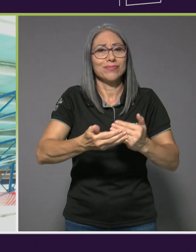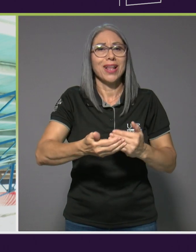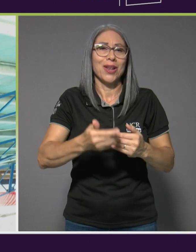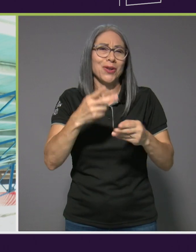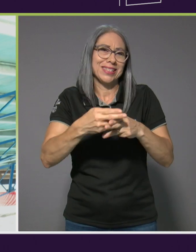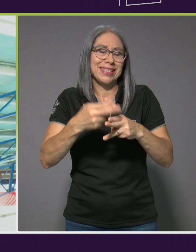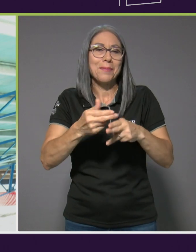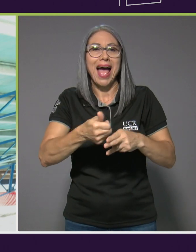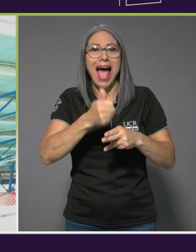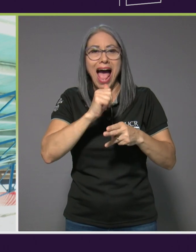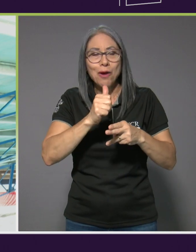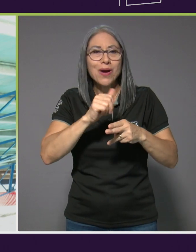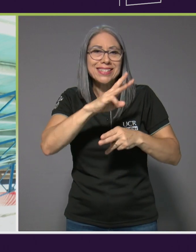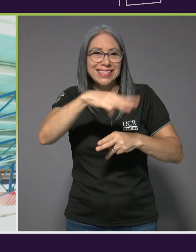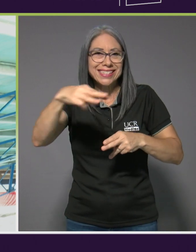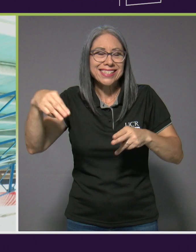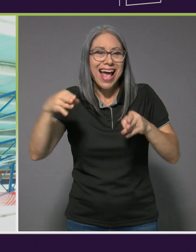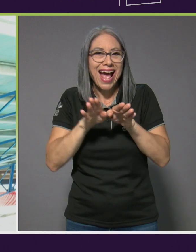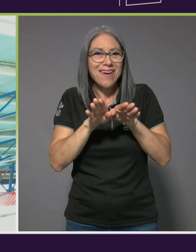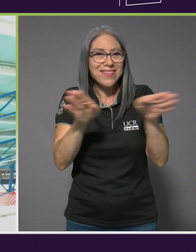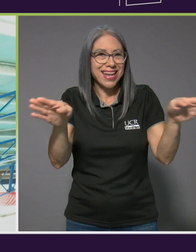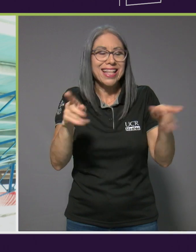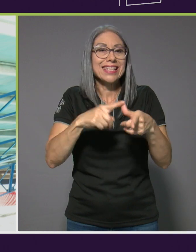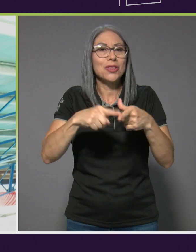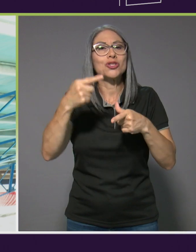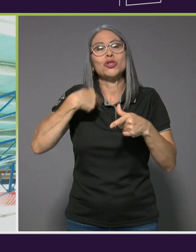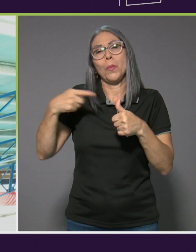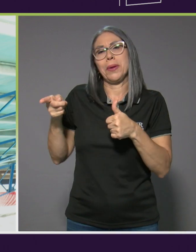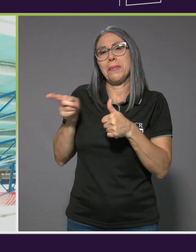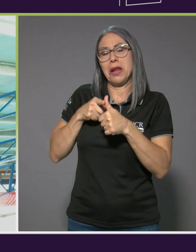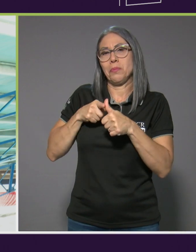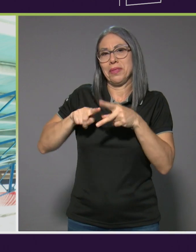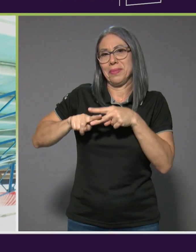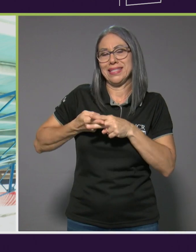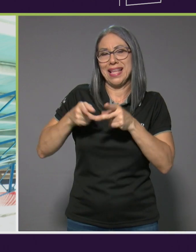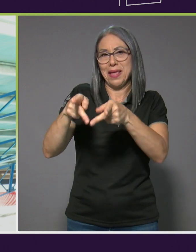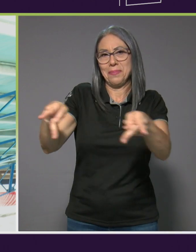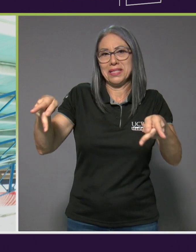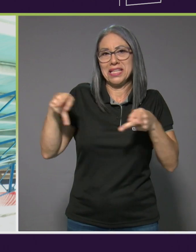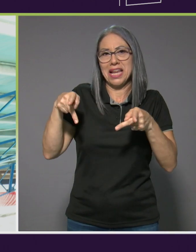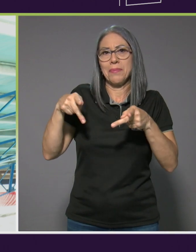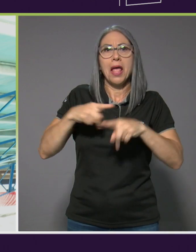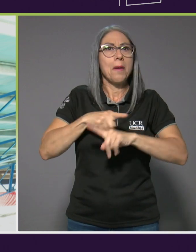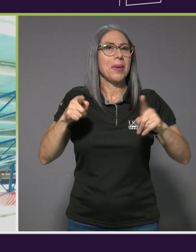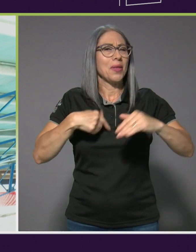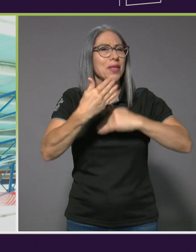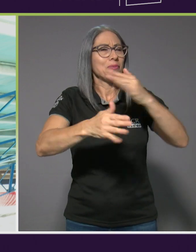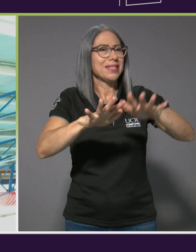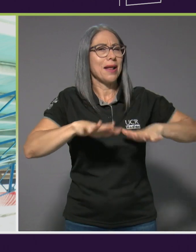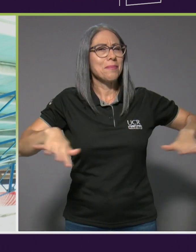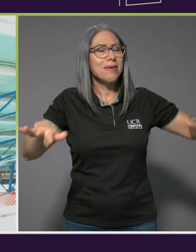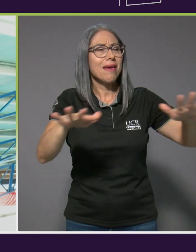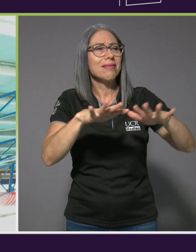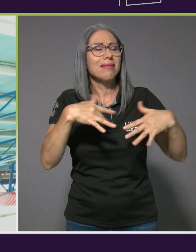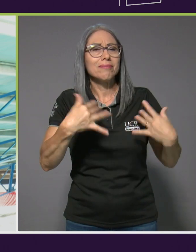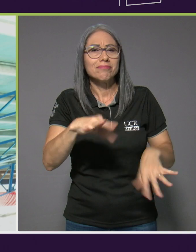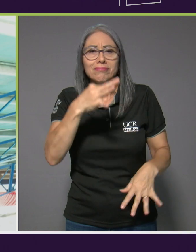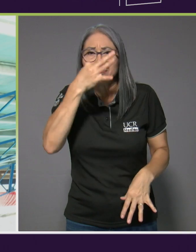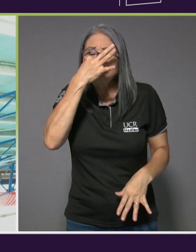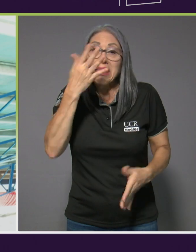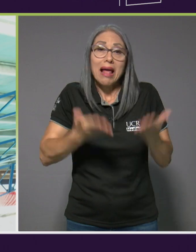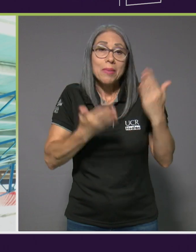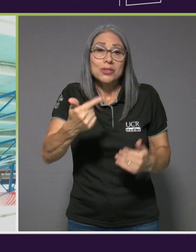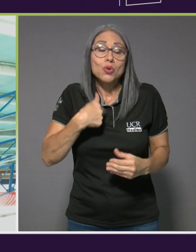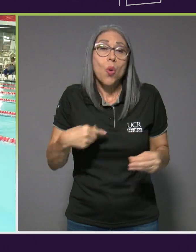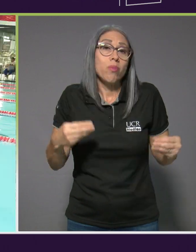y no sé por qué, pero el ambiente como que me cautivó más que al principio, tal vez ya tenía una madurez mayor